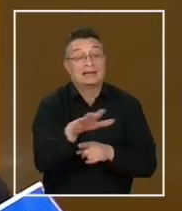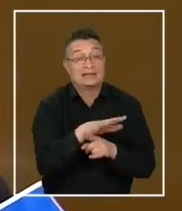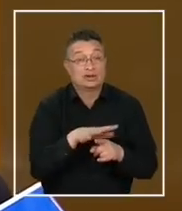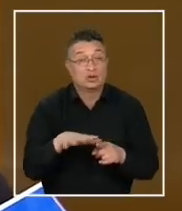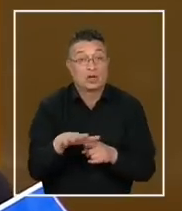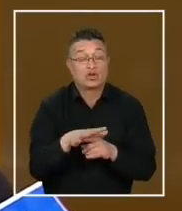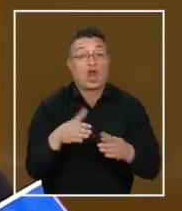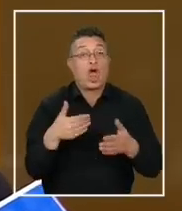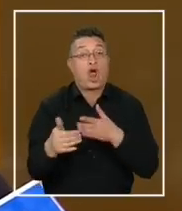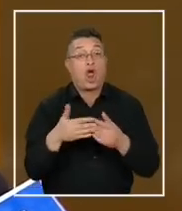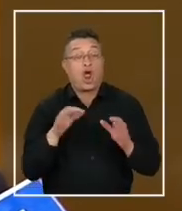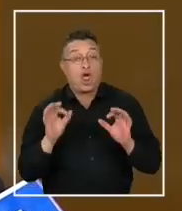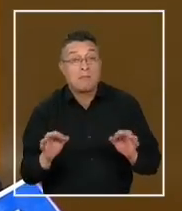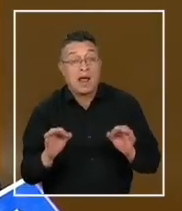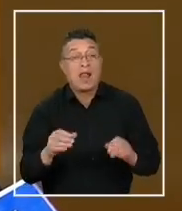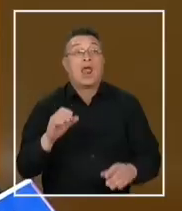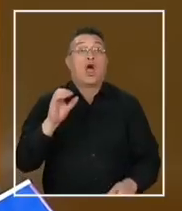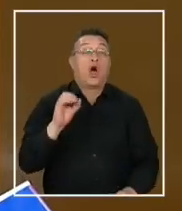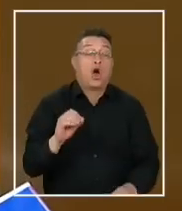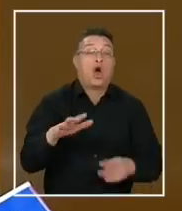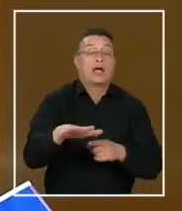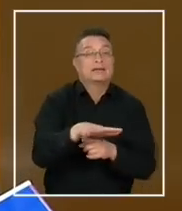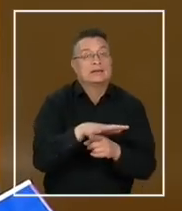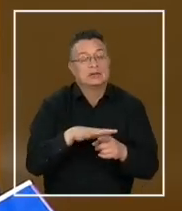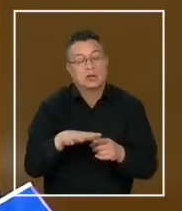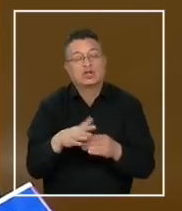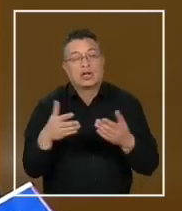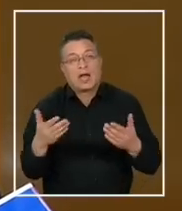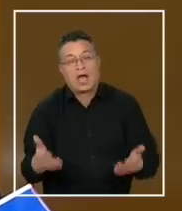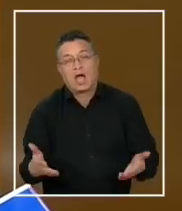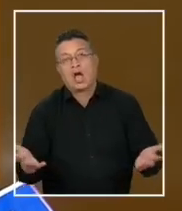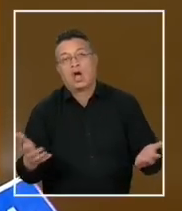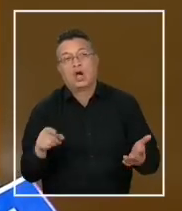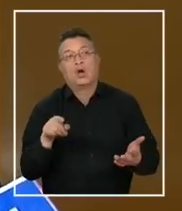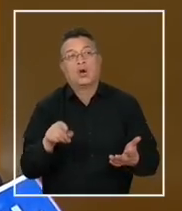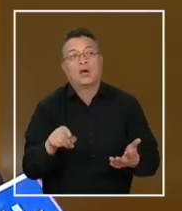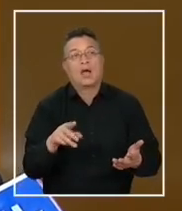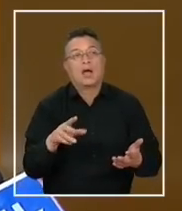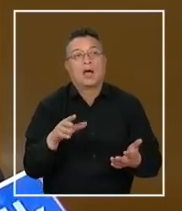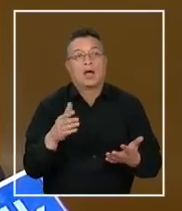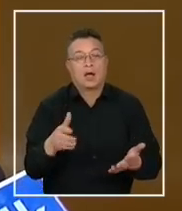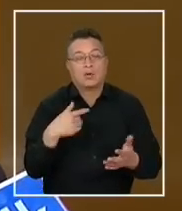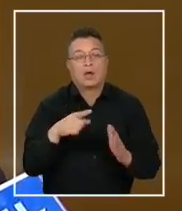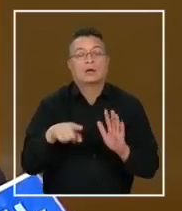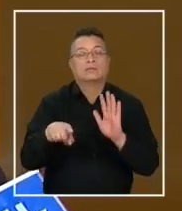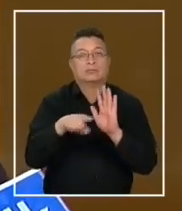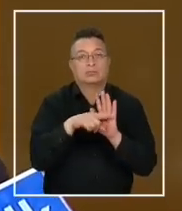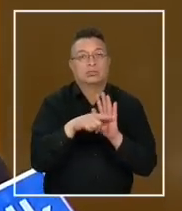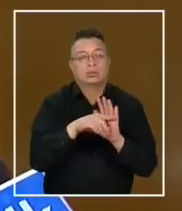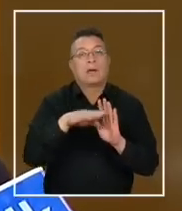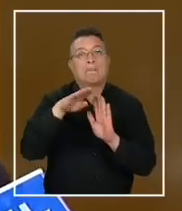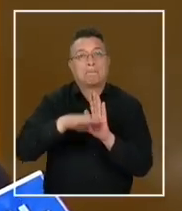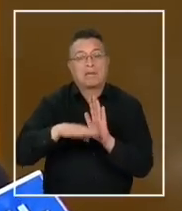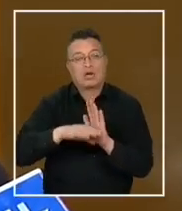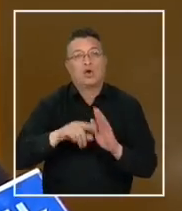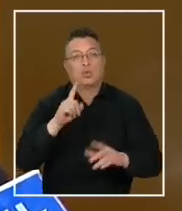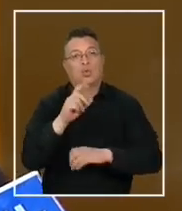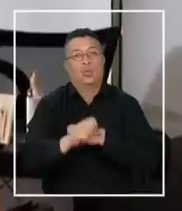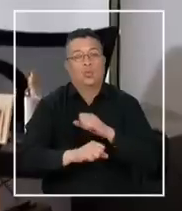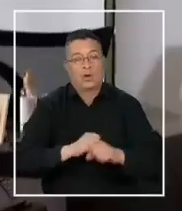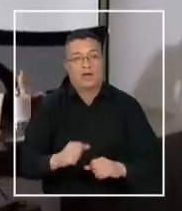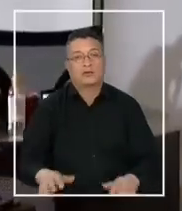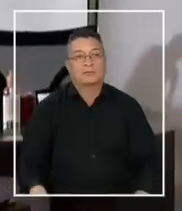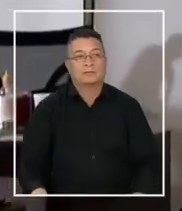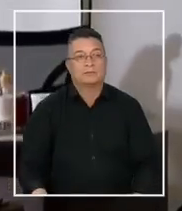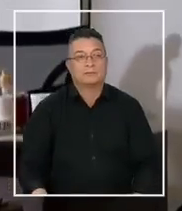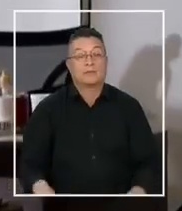de normalidad como en una situación hoy día con un déficit, aunque sea menor este año, pero con un déficit.